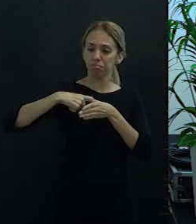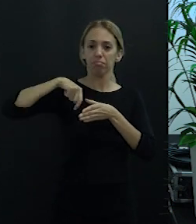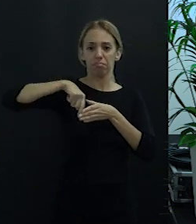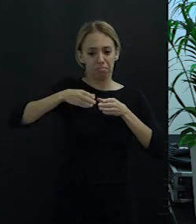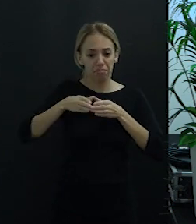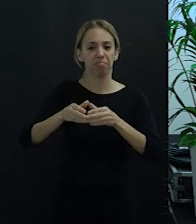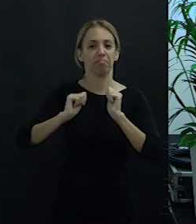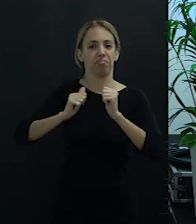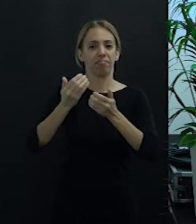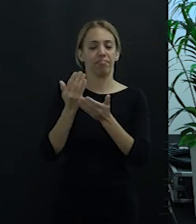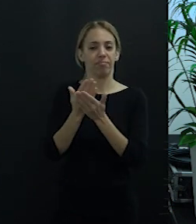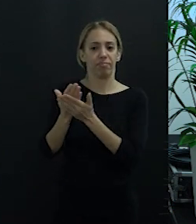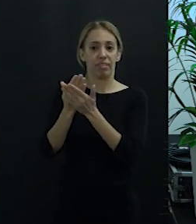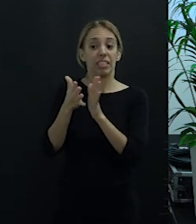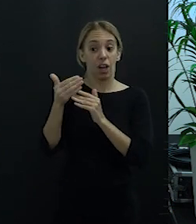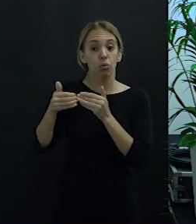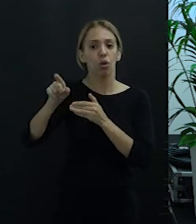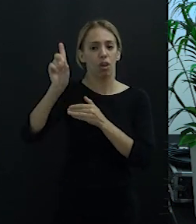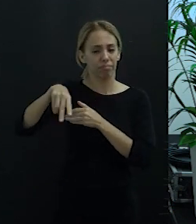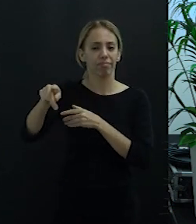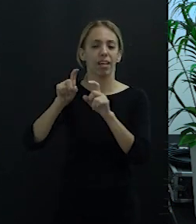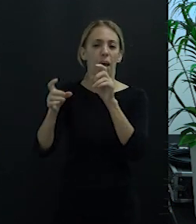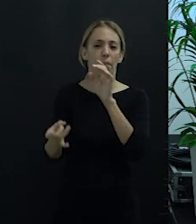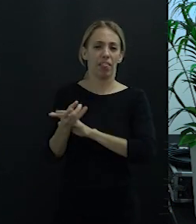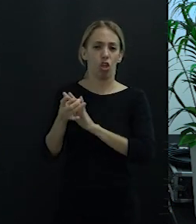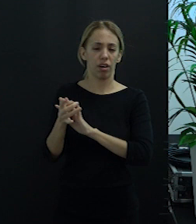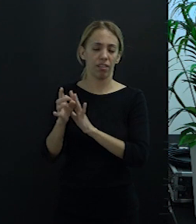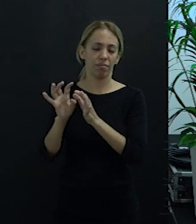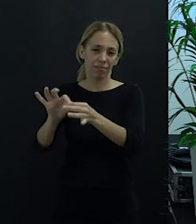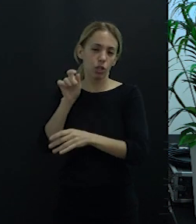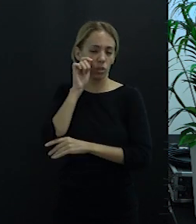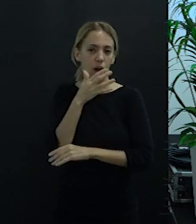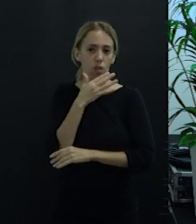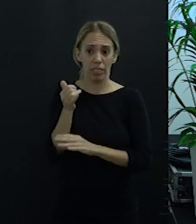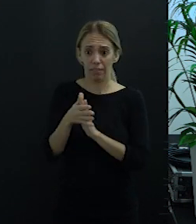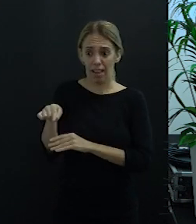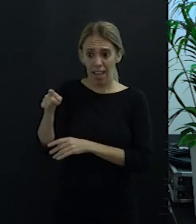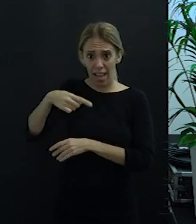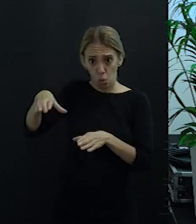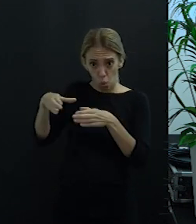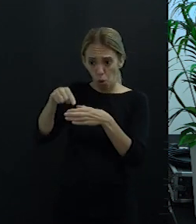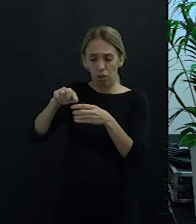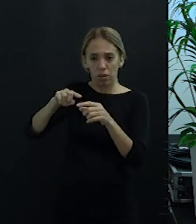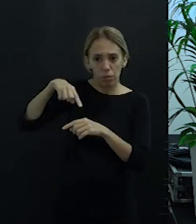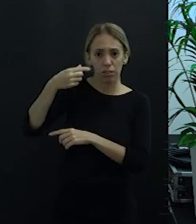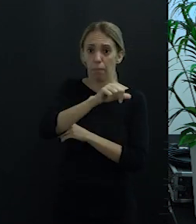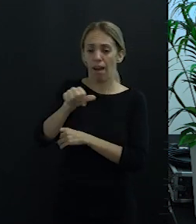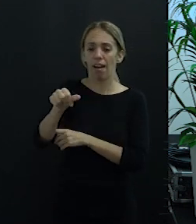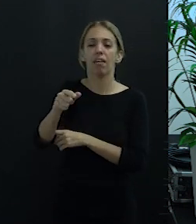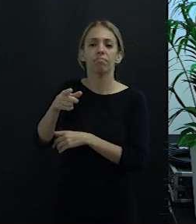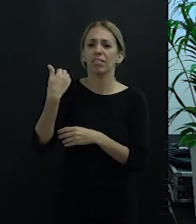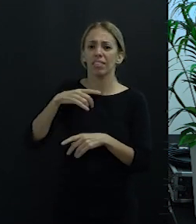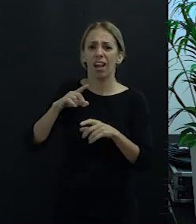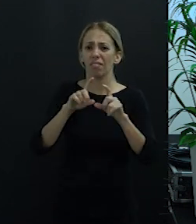aquí. Ellos son los emprendedores de turismo azul. Ellos ya están la semana que viene emprendiendo en las cofradías.